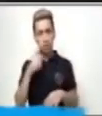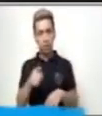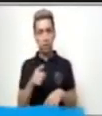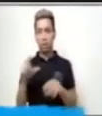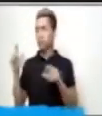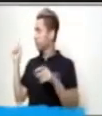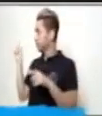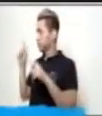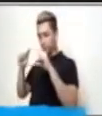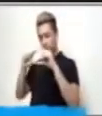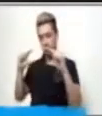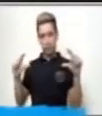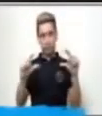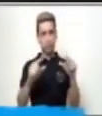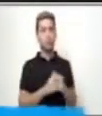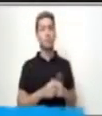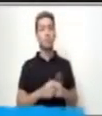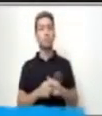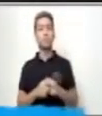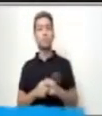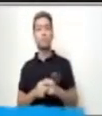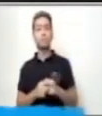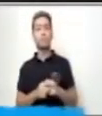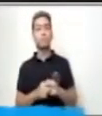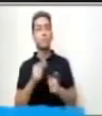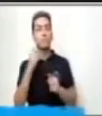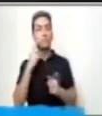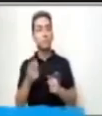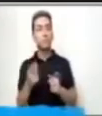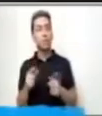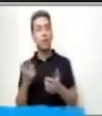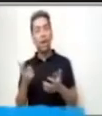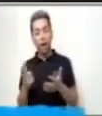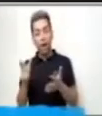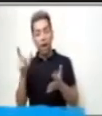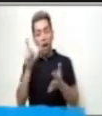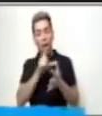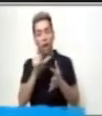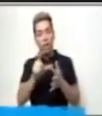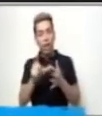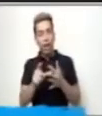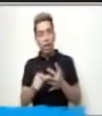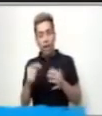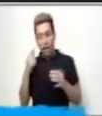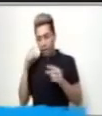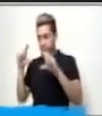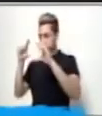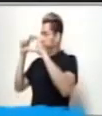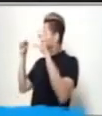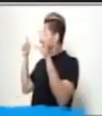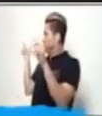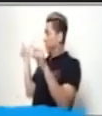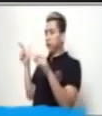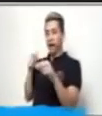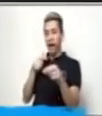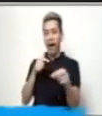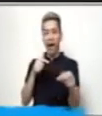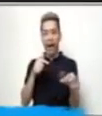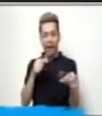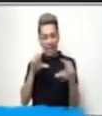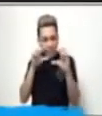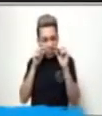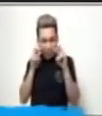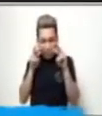rótulo. Mencionemos algunas características de este rótulo. Observa